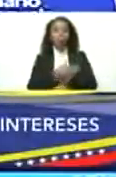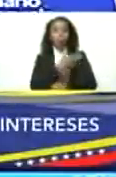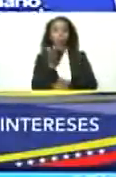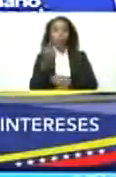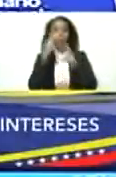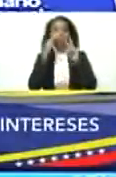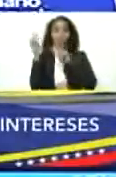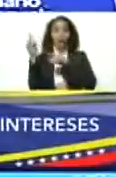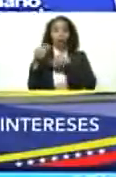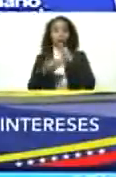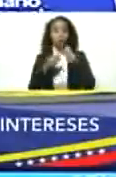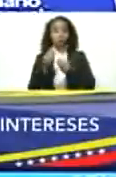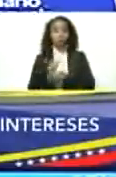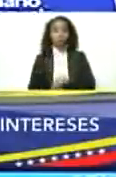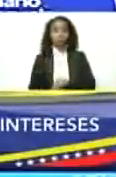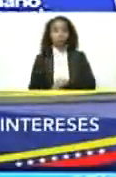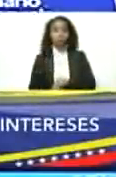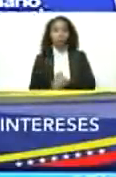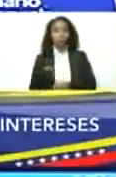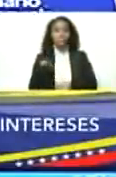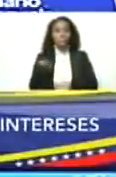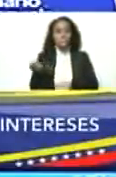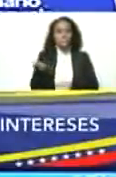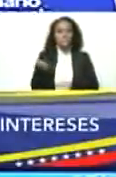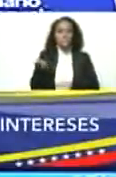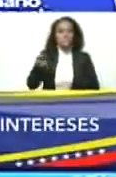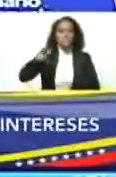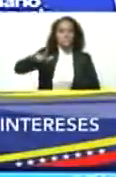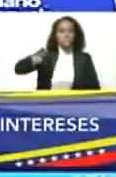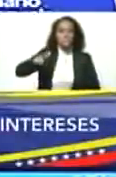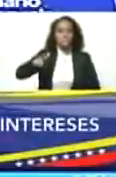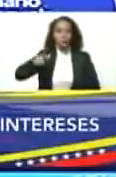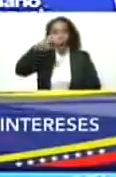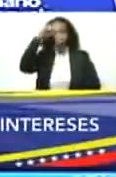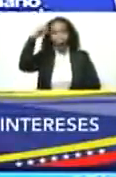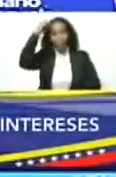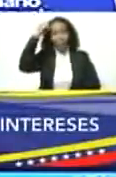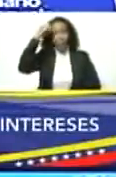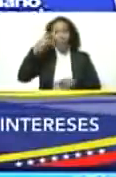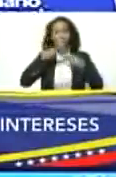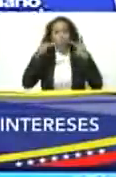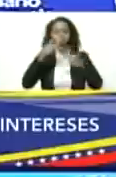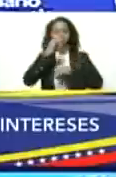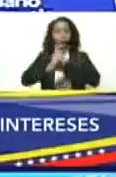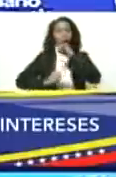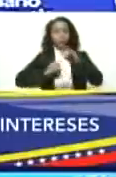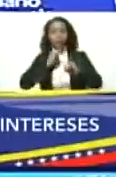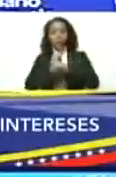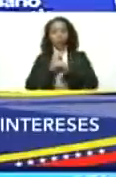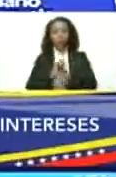vean cómo se manipula la opinión pública internacional.